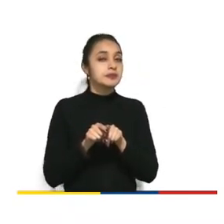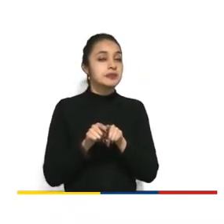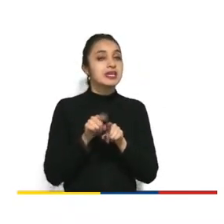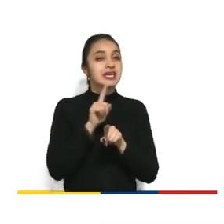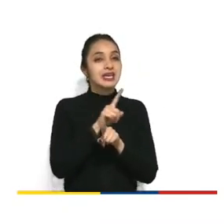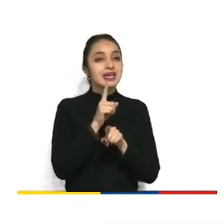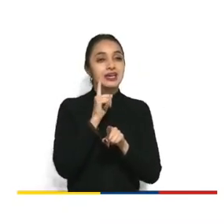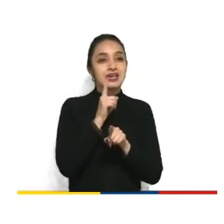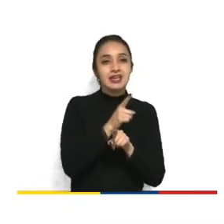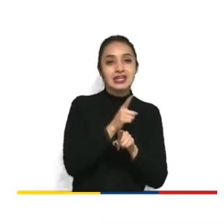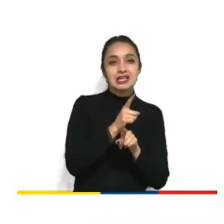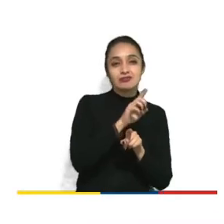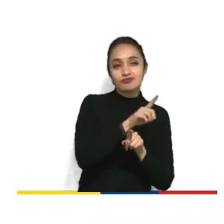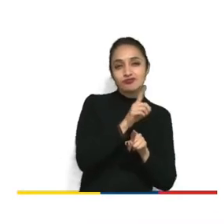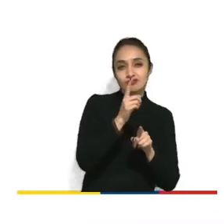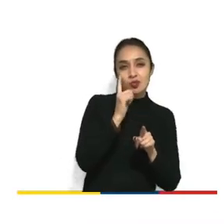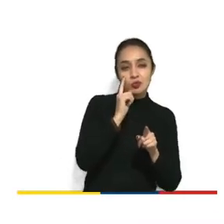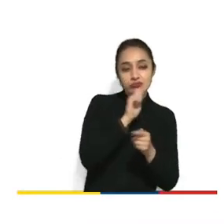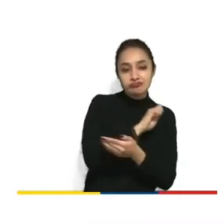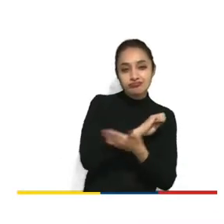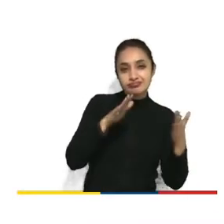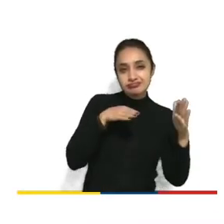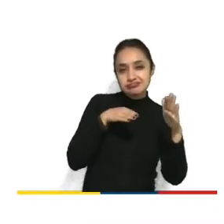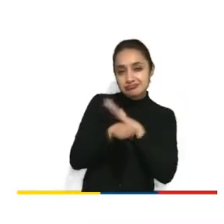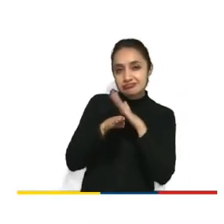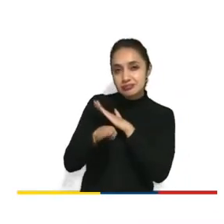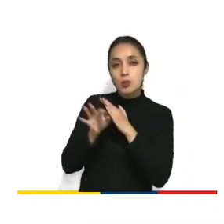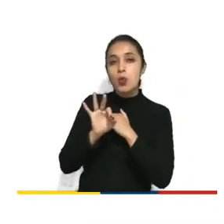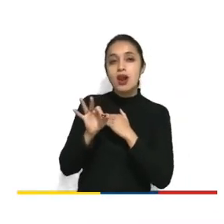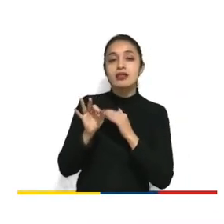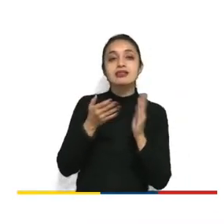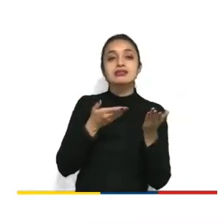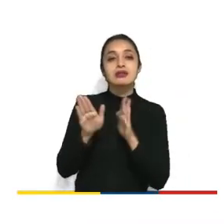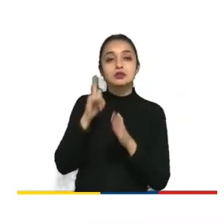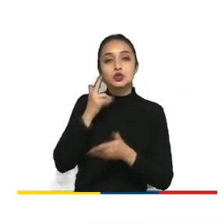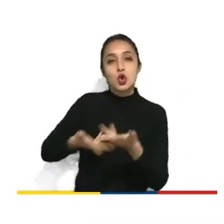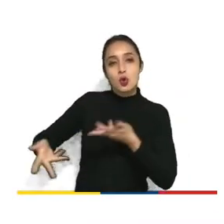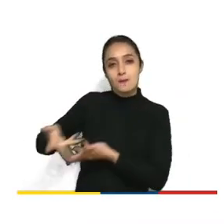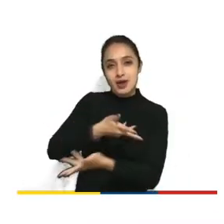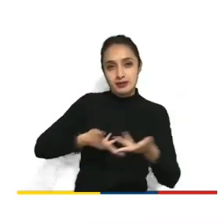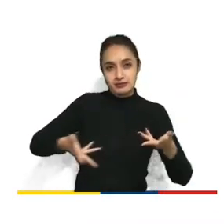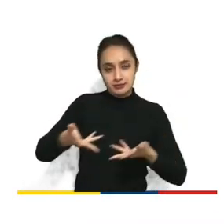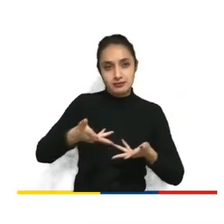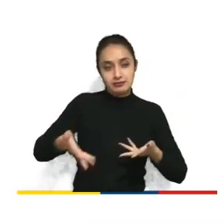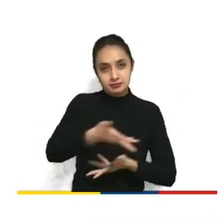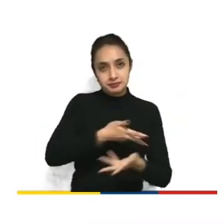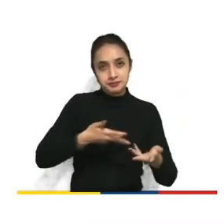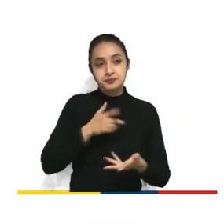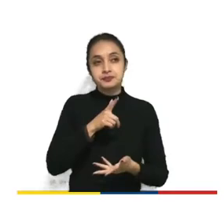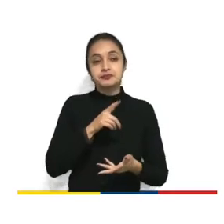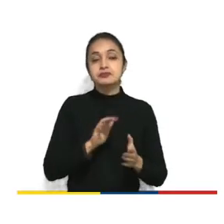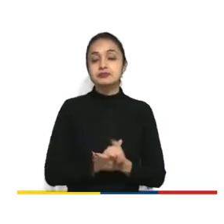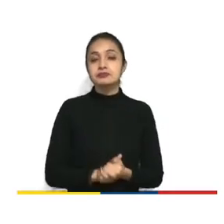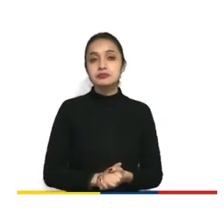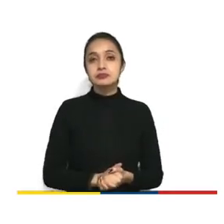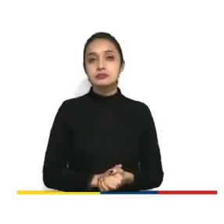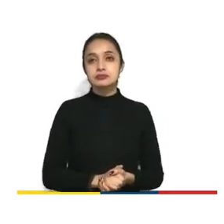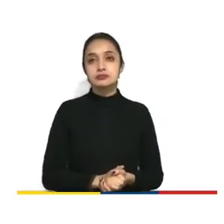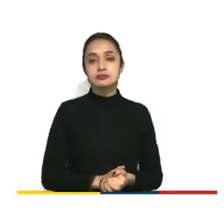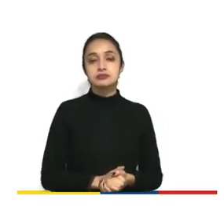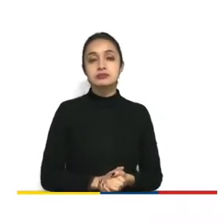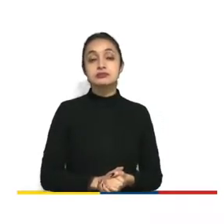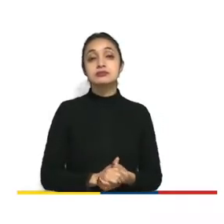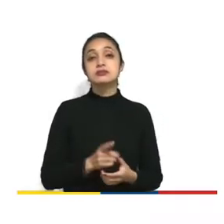con pago con datos patrocinados también tenemos el zero rating de